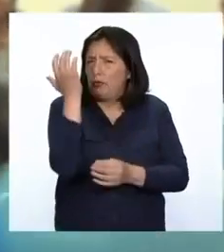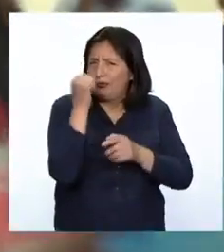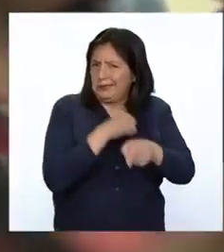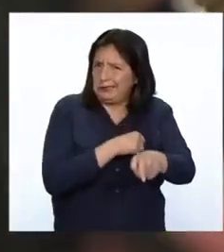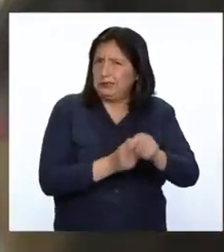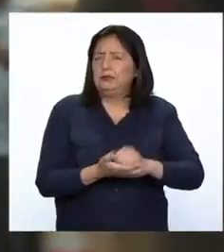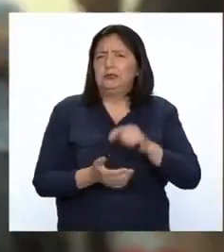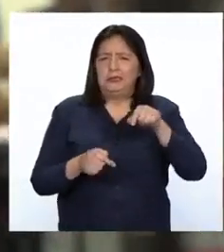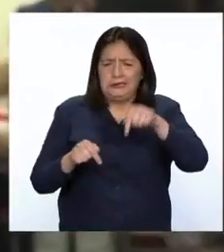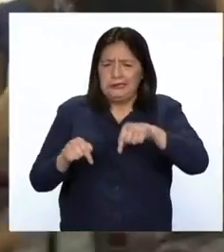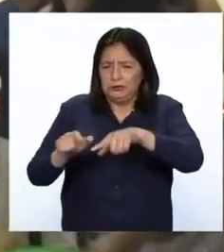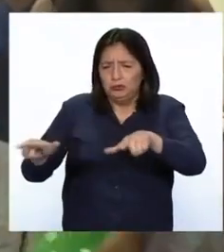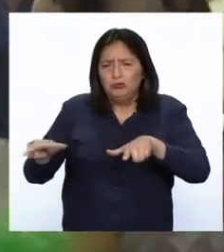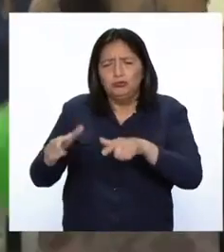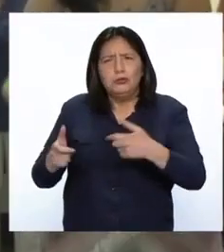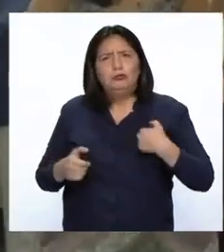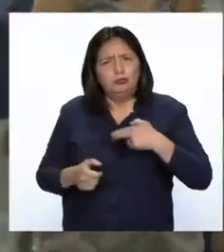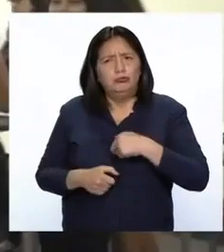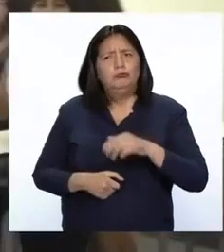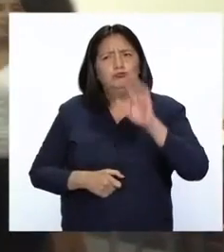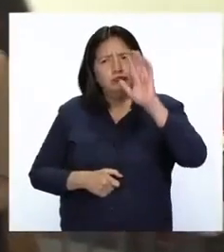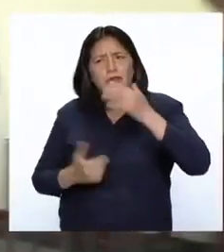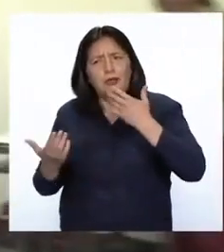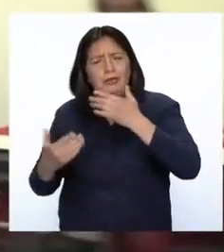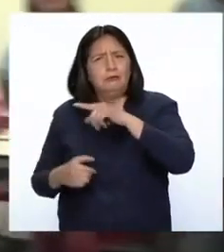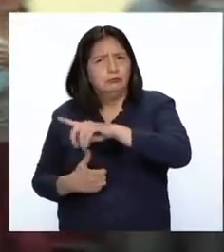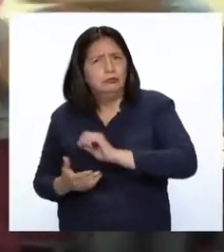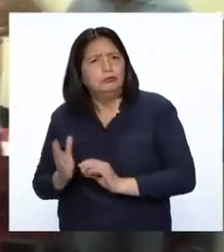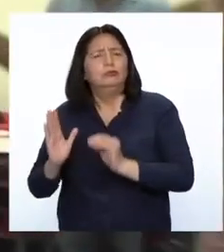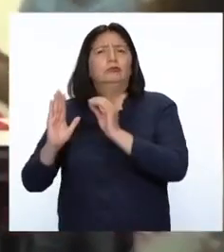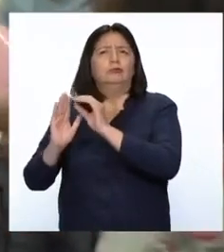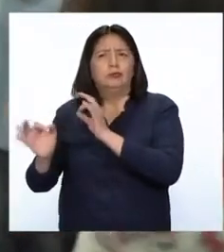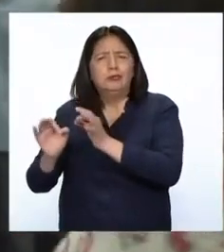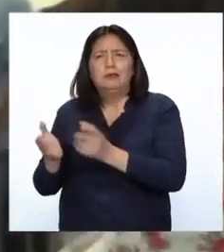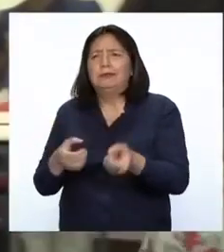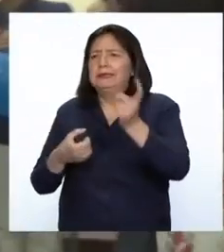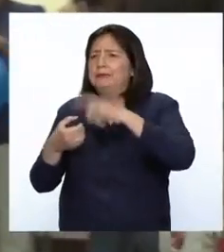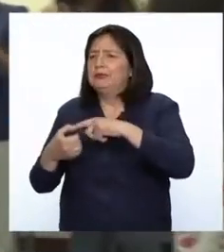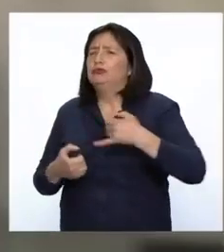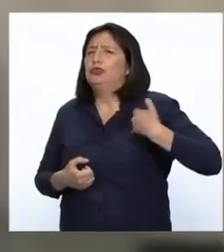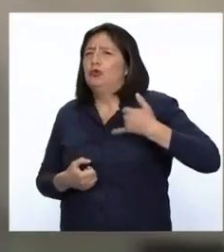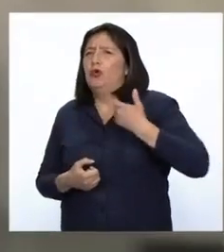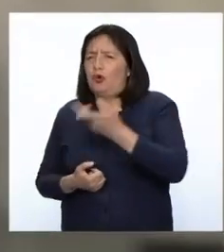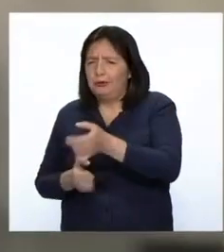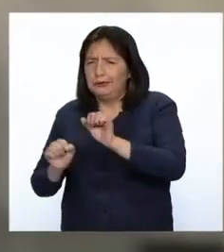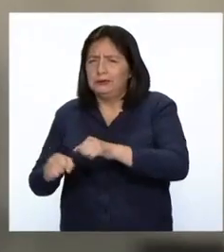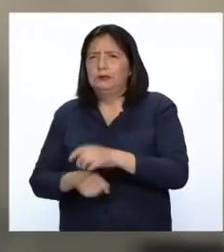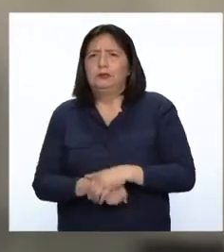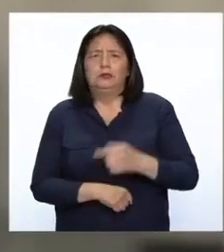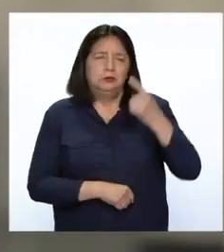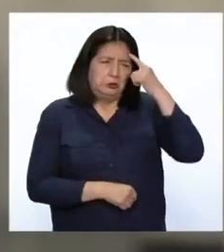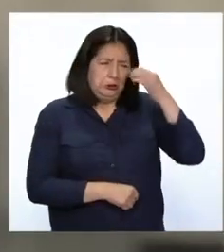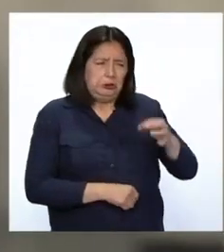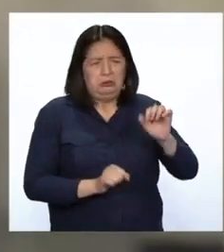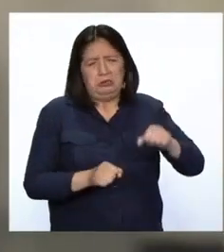nosotros intervenimos o ponemos en agenda la participación juvenil también. Creo que es fácil decir a una persona